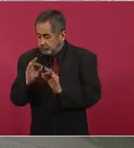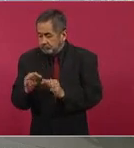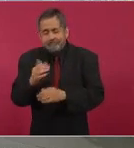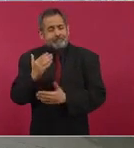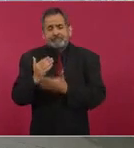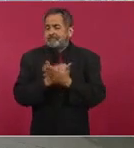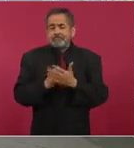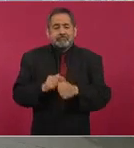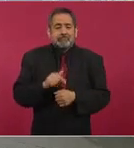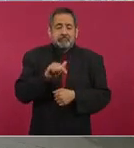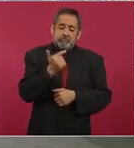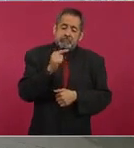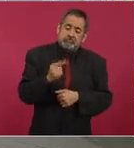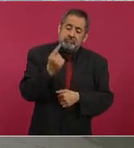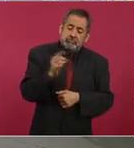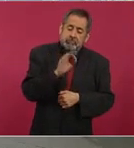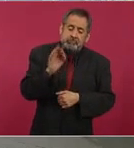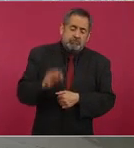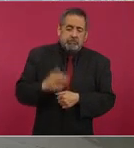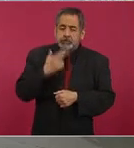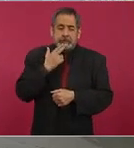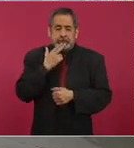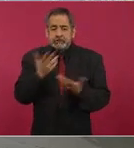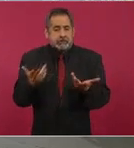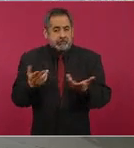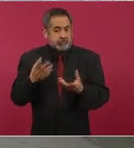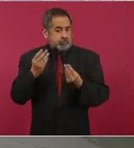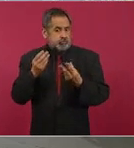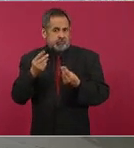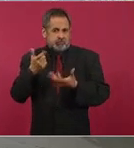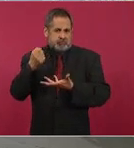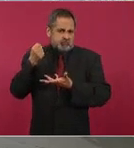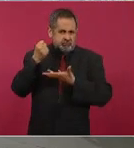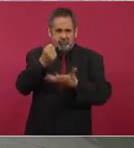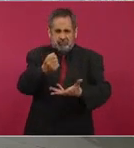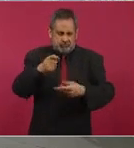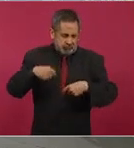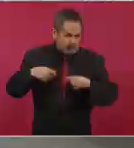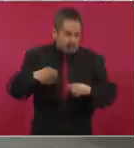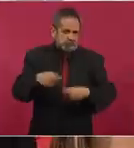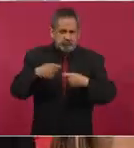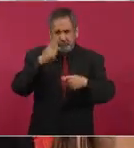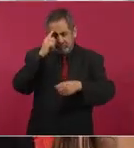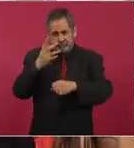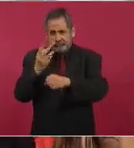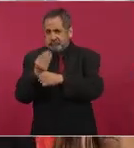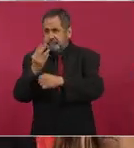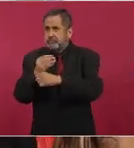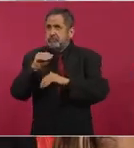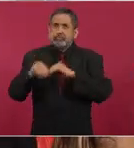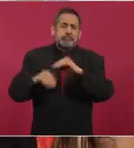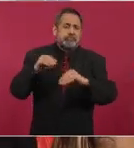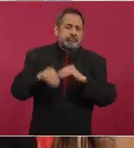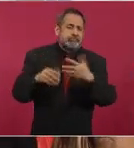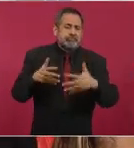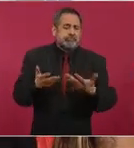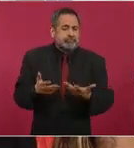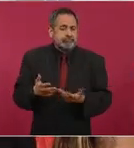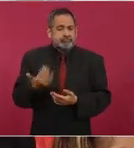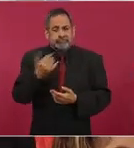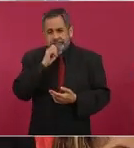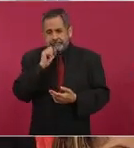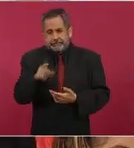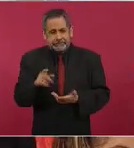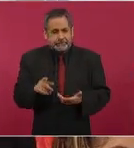pues no sirvió pero se invirtió mucho dinero para la reconfiguración inclusive